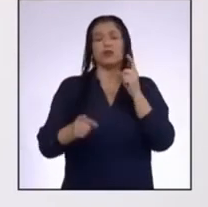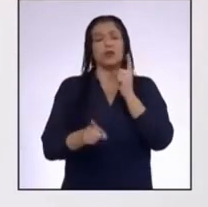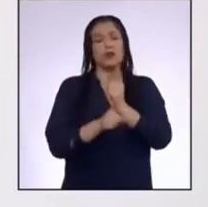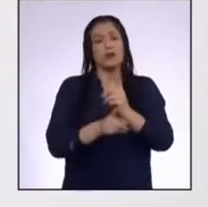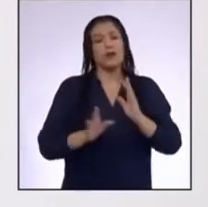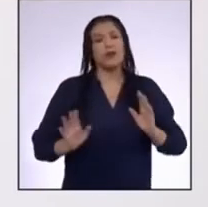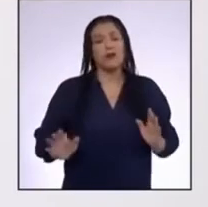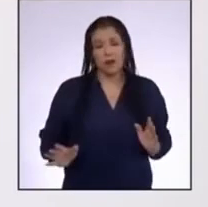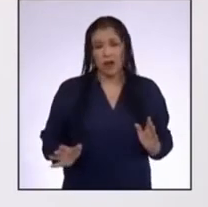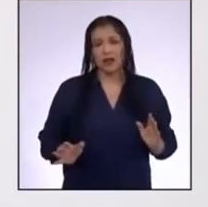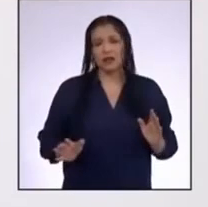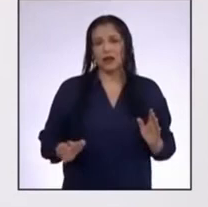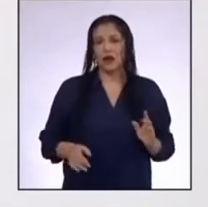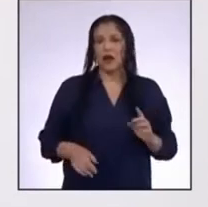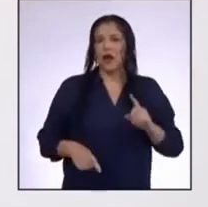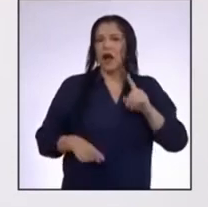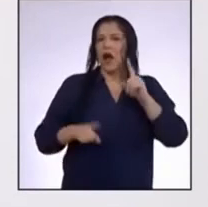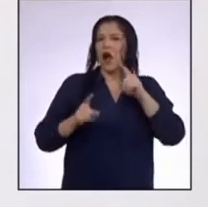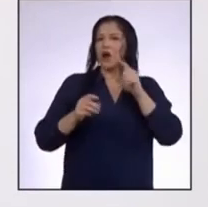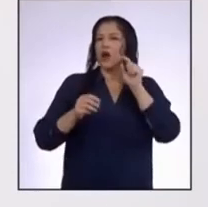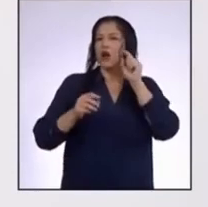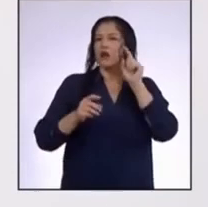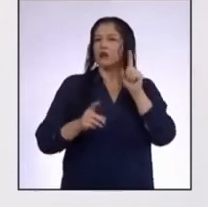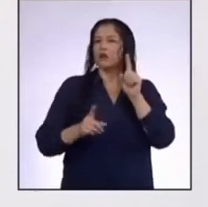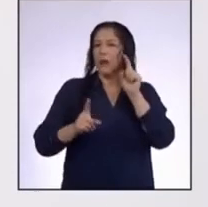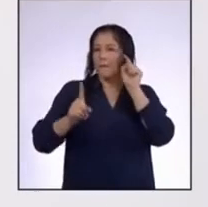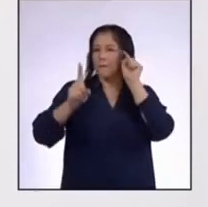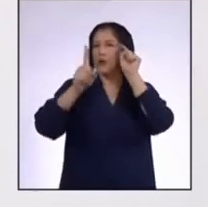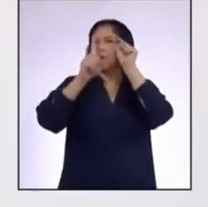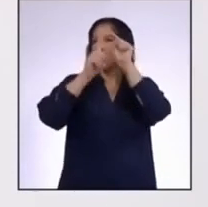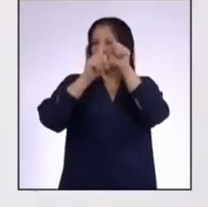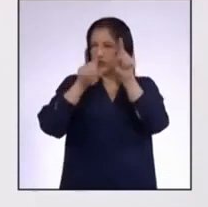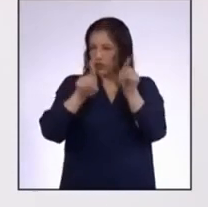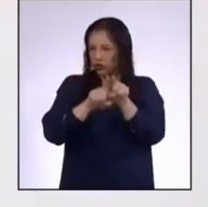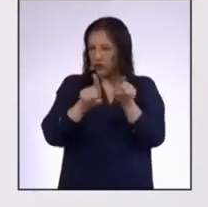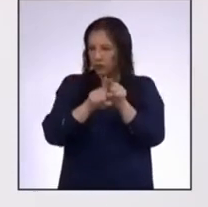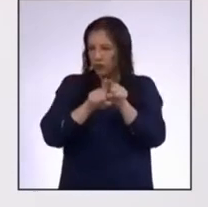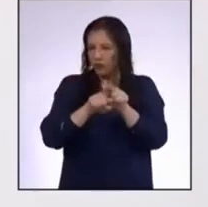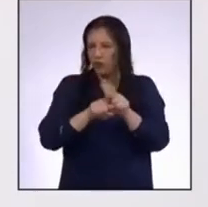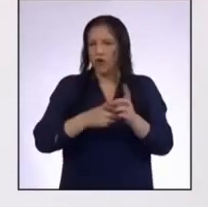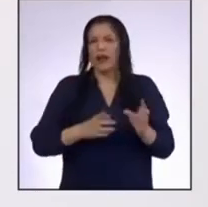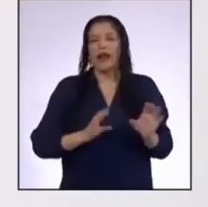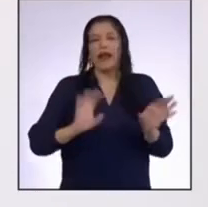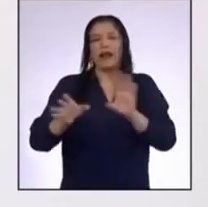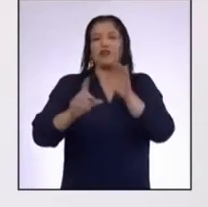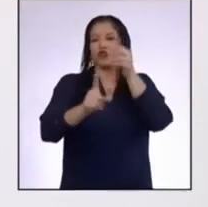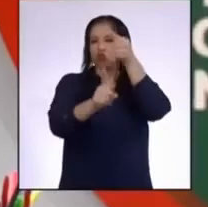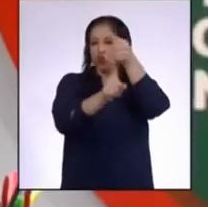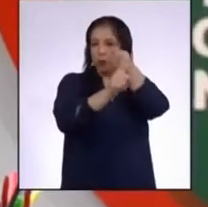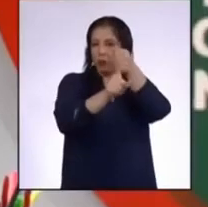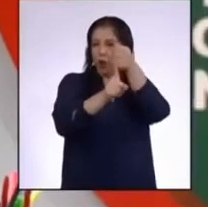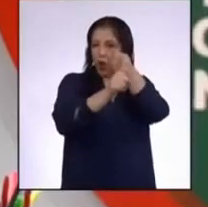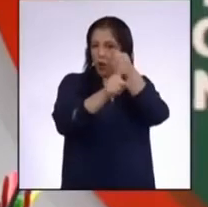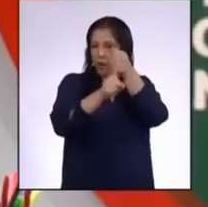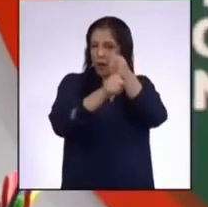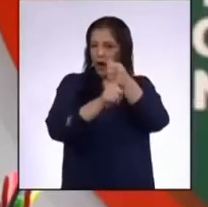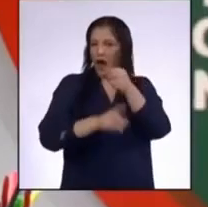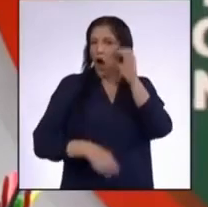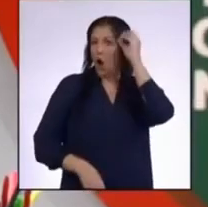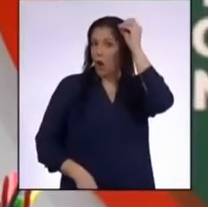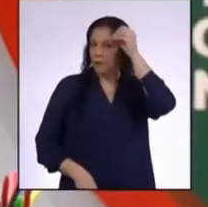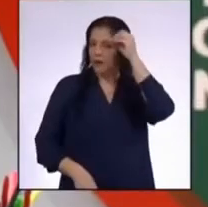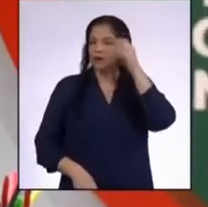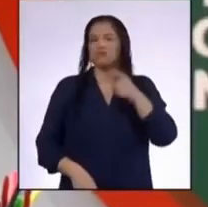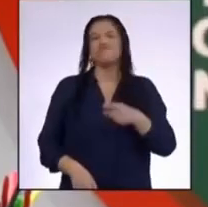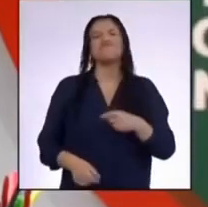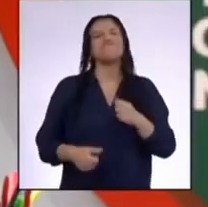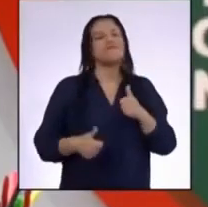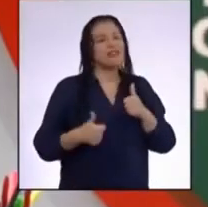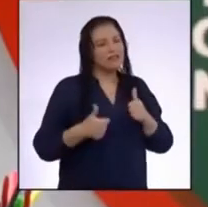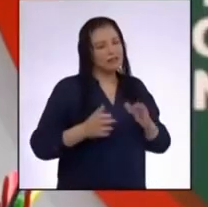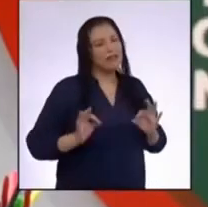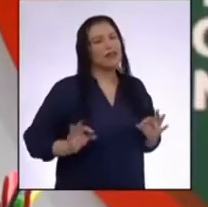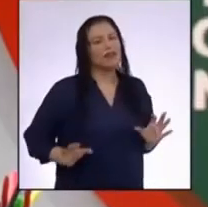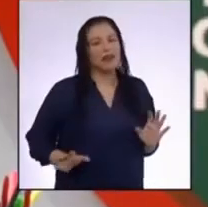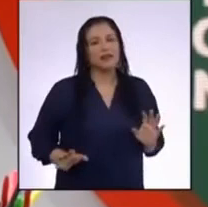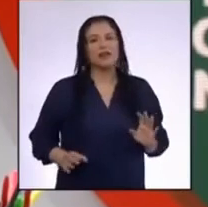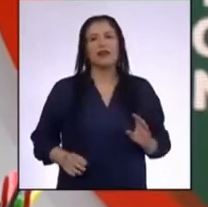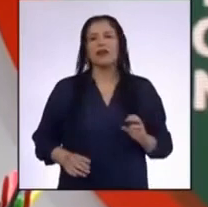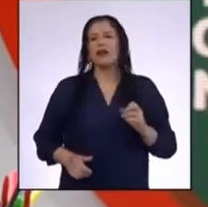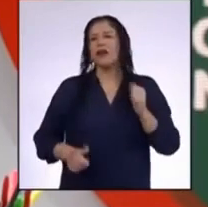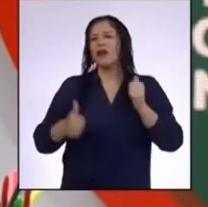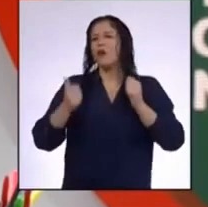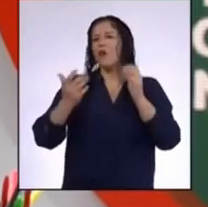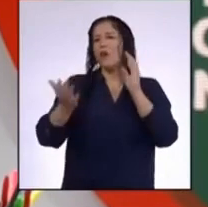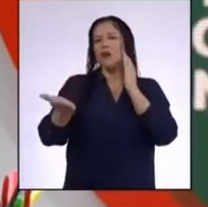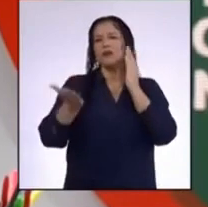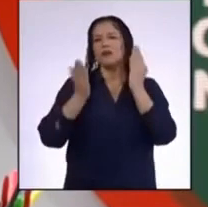correcto Aunque un propósito más fue el generar tu propia opinión Es cierto ¿Y en qué